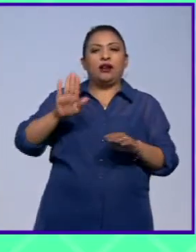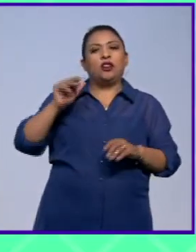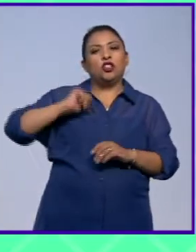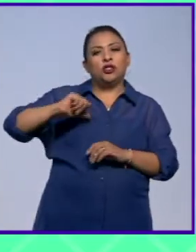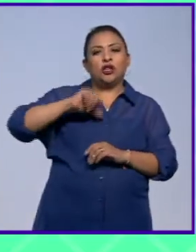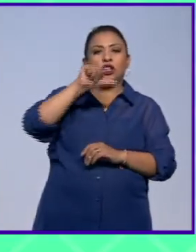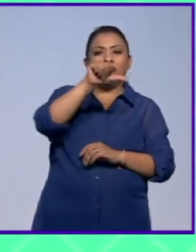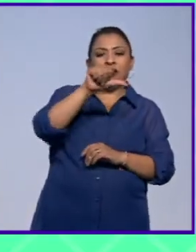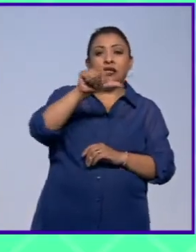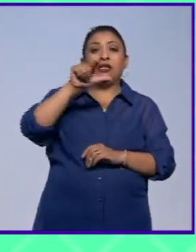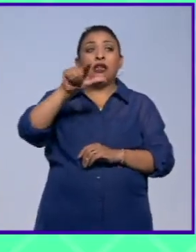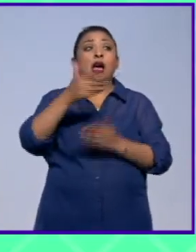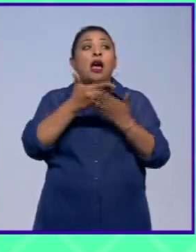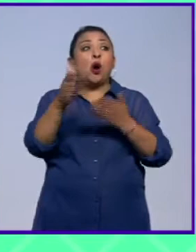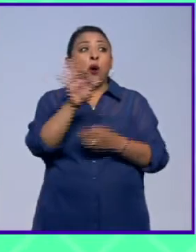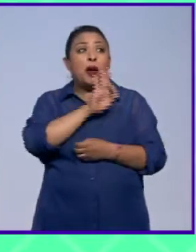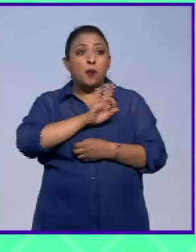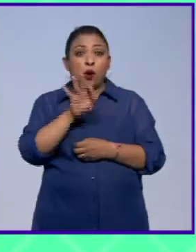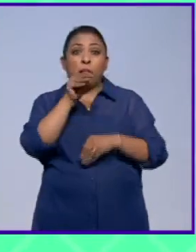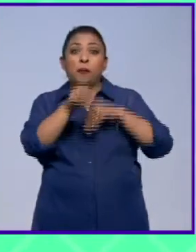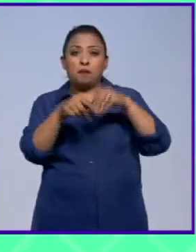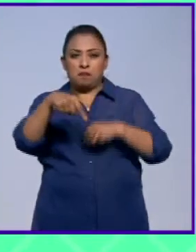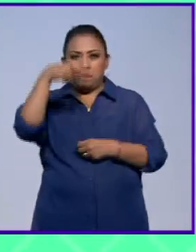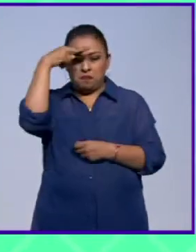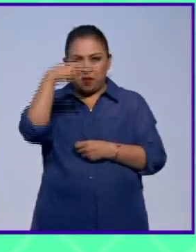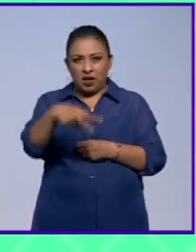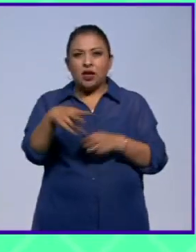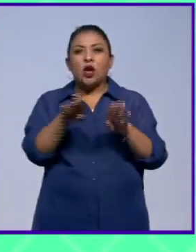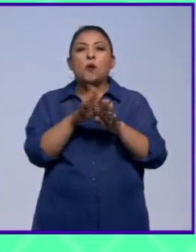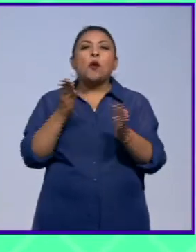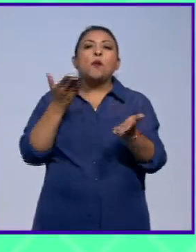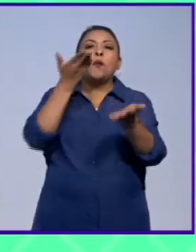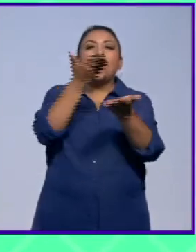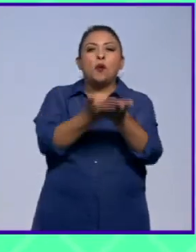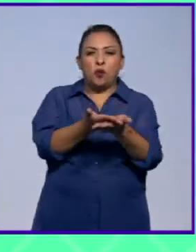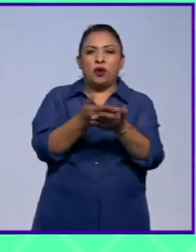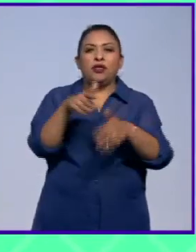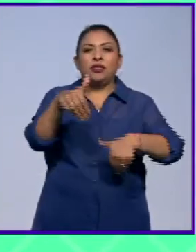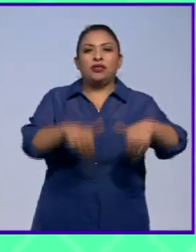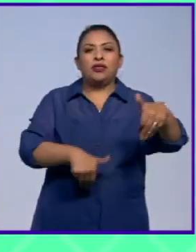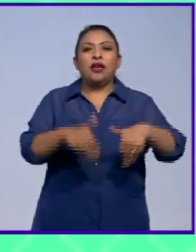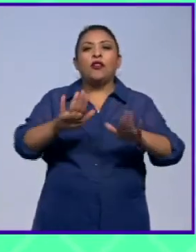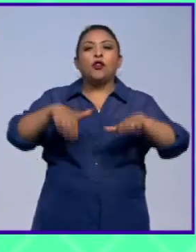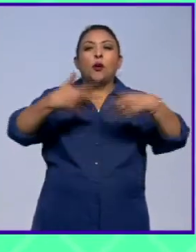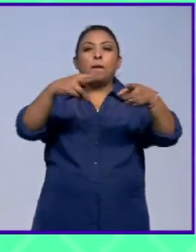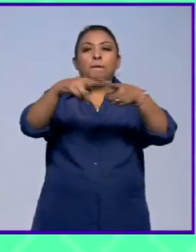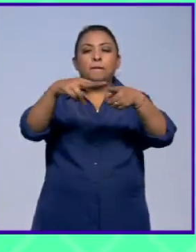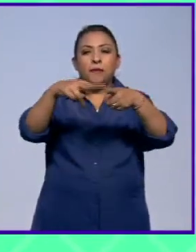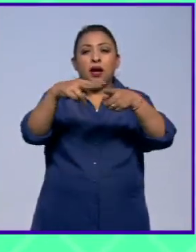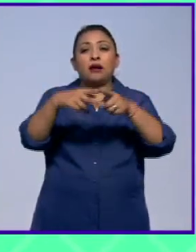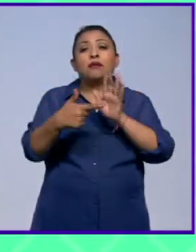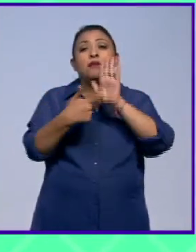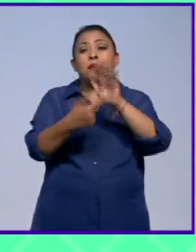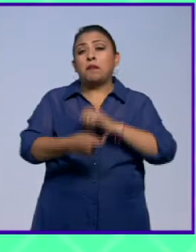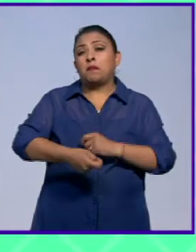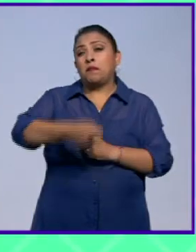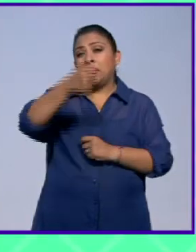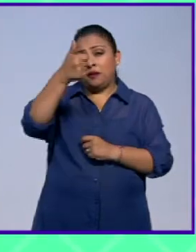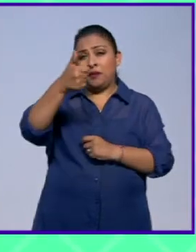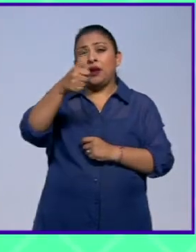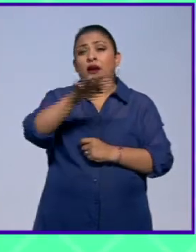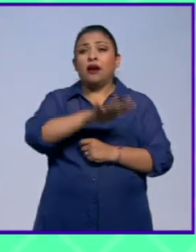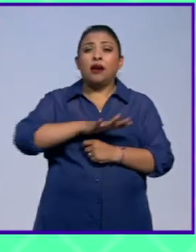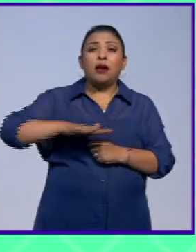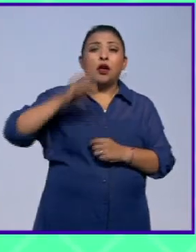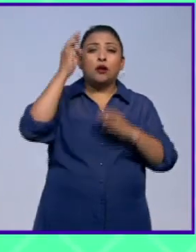17 ahora es posible recrearla en México a través de la iniciativa Teatro en el Parque que se presentará por primera vez en la